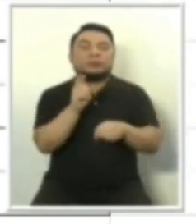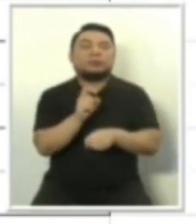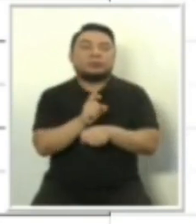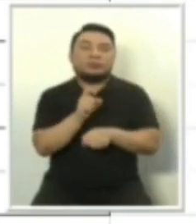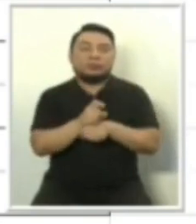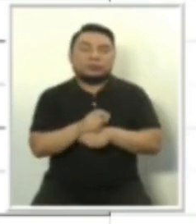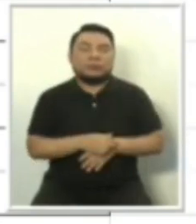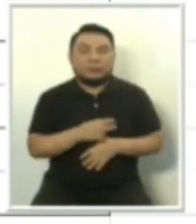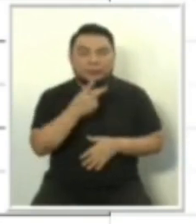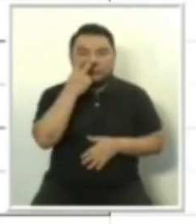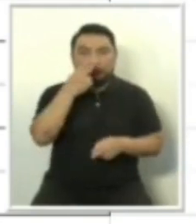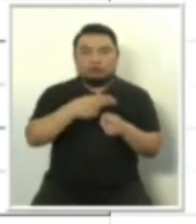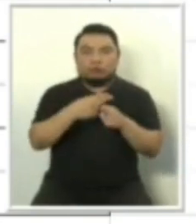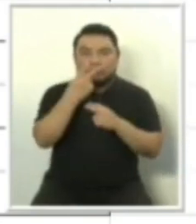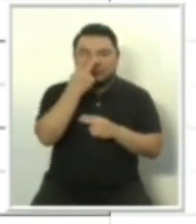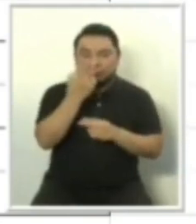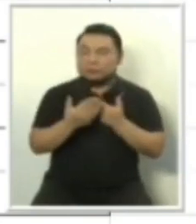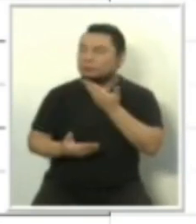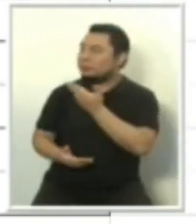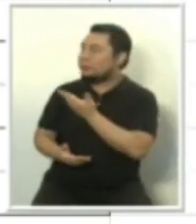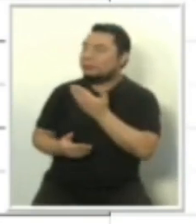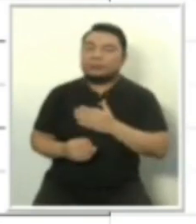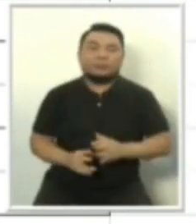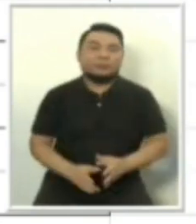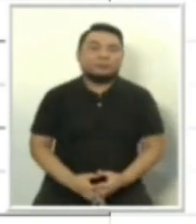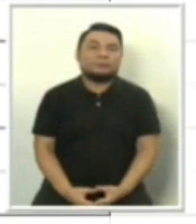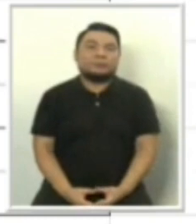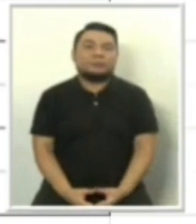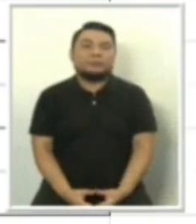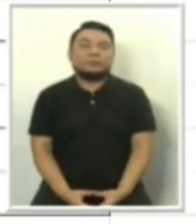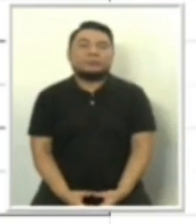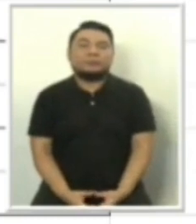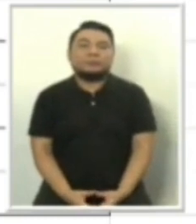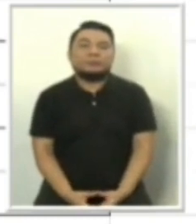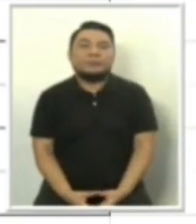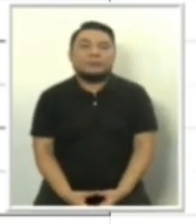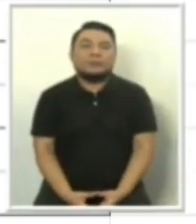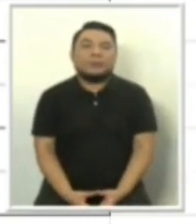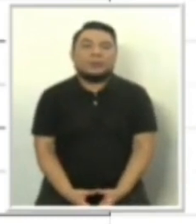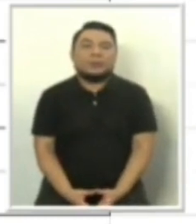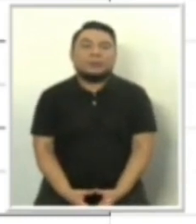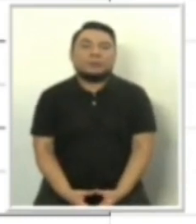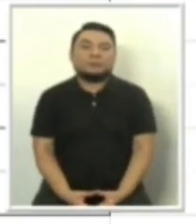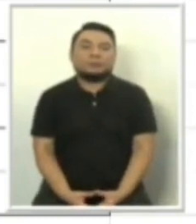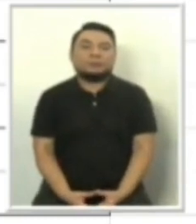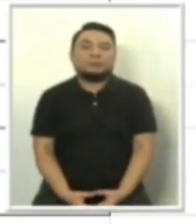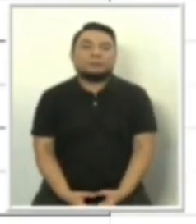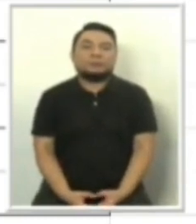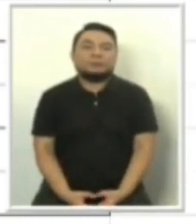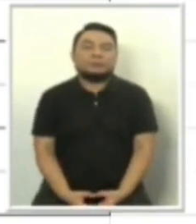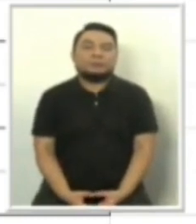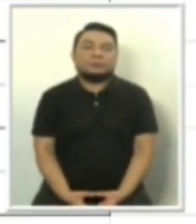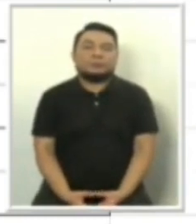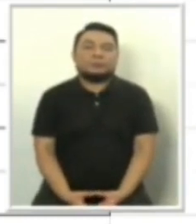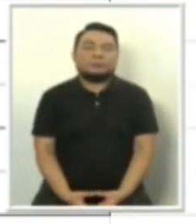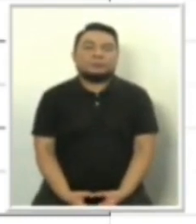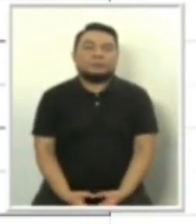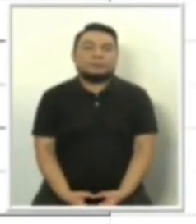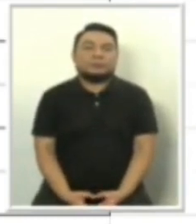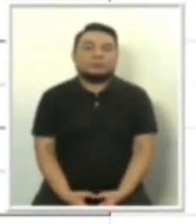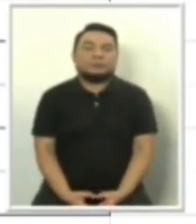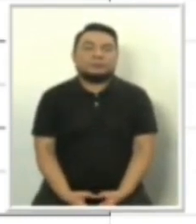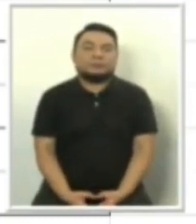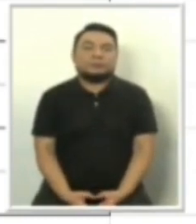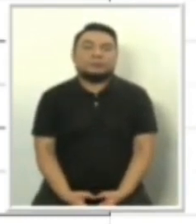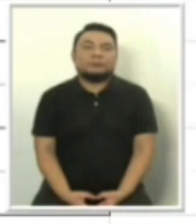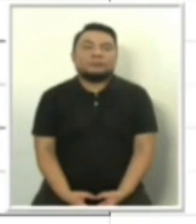de intervención, Podemos Perú, Partido Político Nacional Perú Libre es la primera dupla. Avanza País, Partido de Integración Social, Unión por el Perú, la segunda